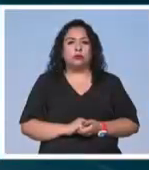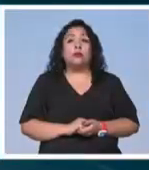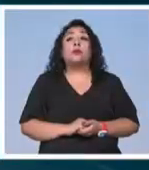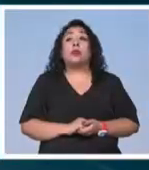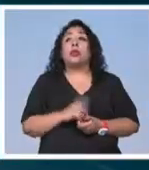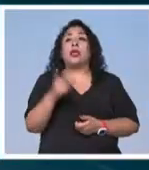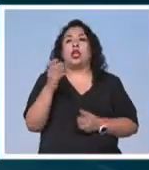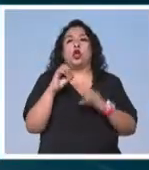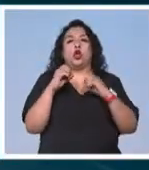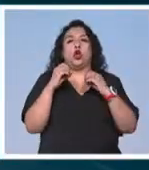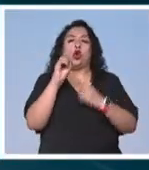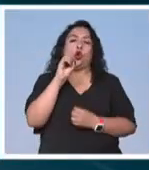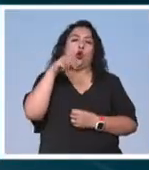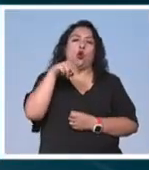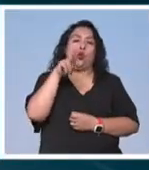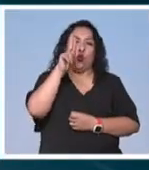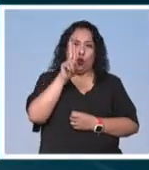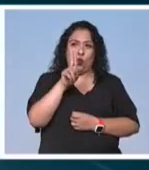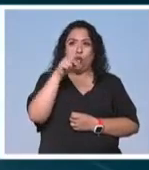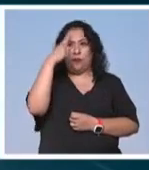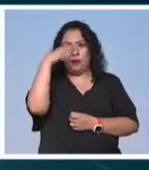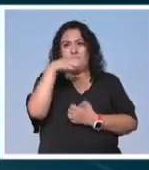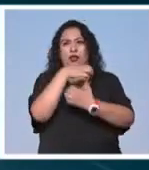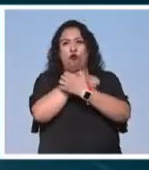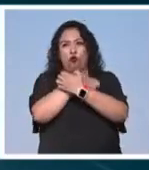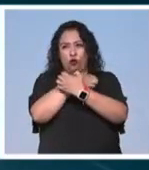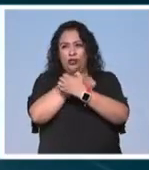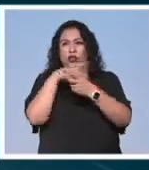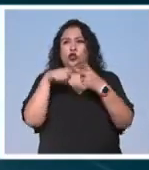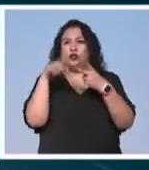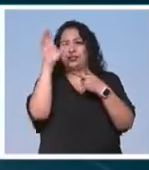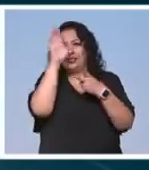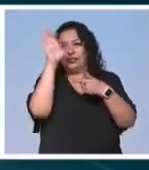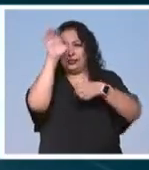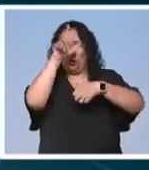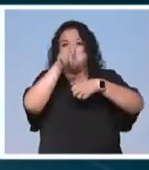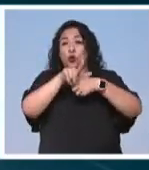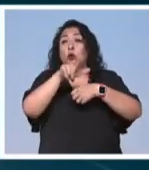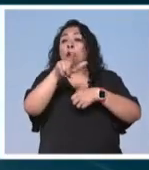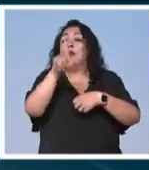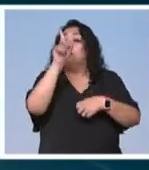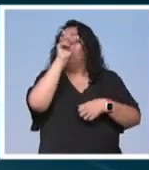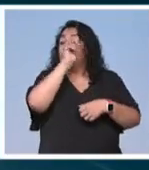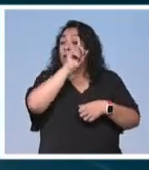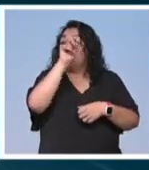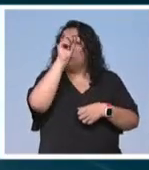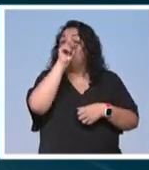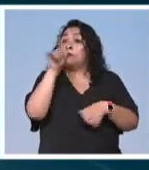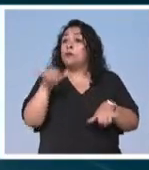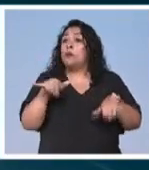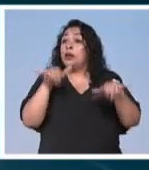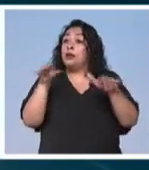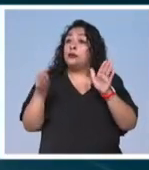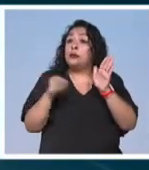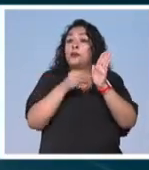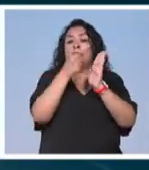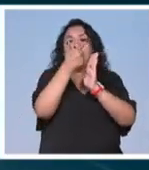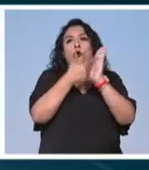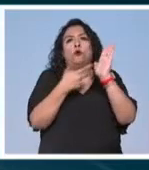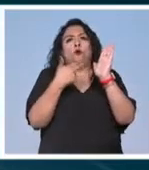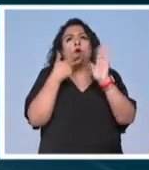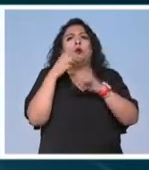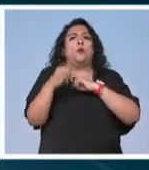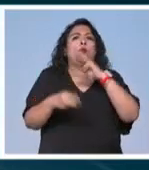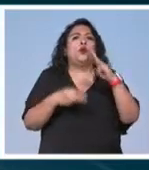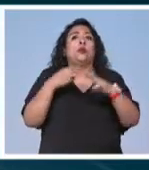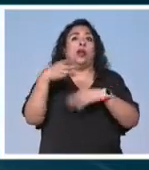La Organización de las Naciones Unidas para la Educación la Ciencia y la Cultura recomendó incluir a Venecia en la lista del patrimonio